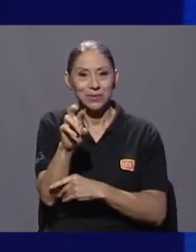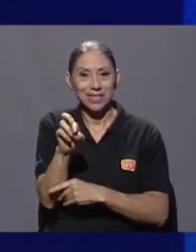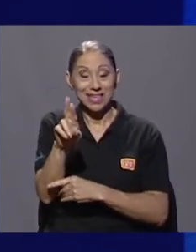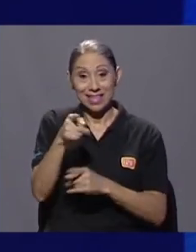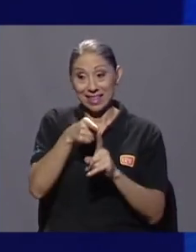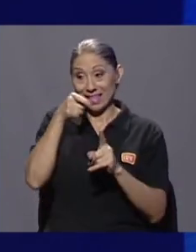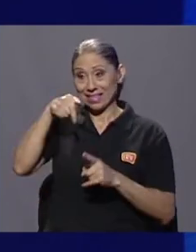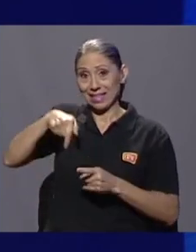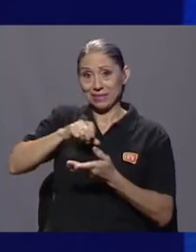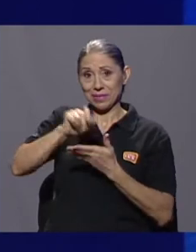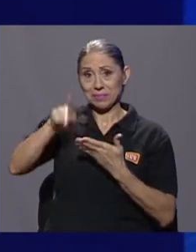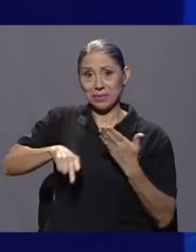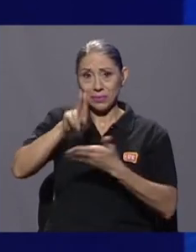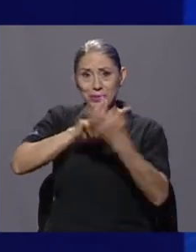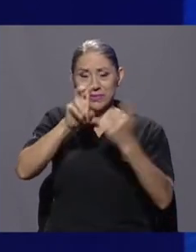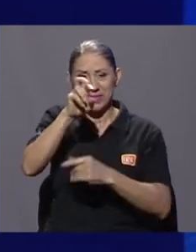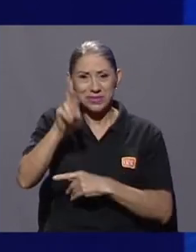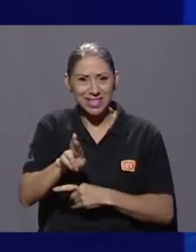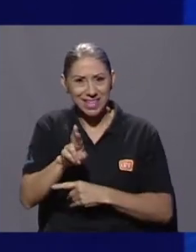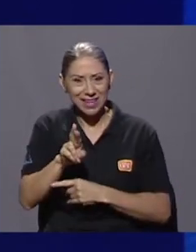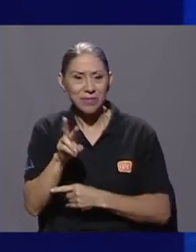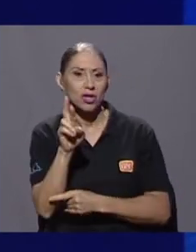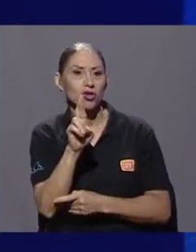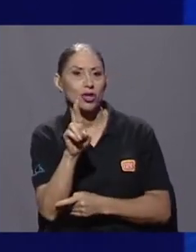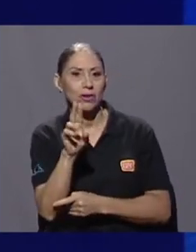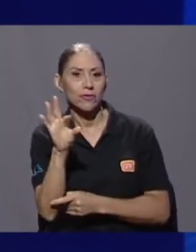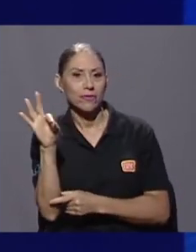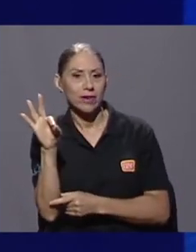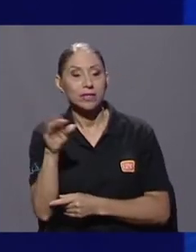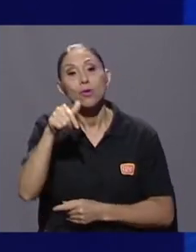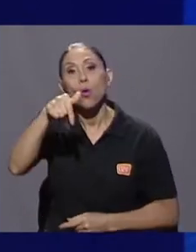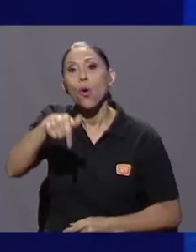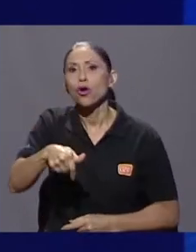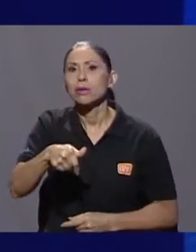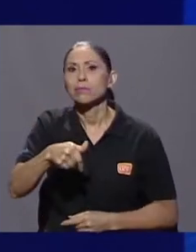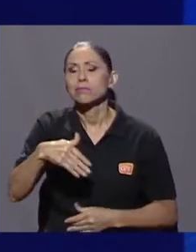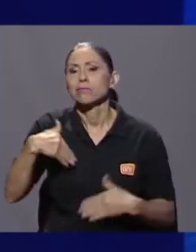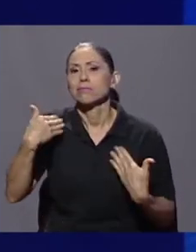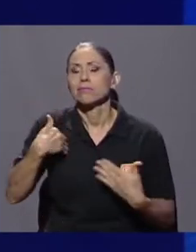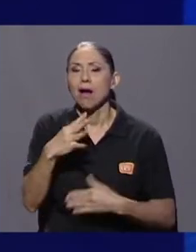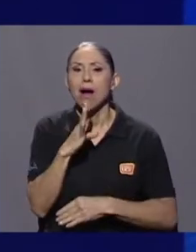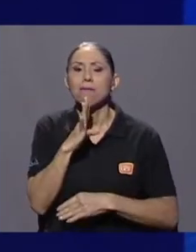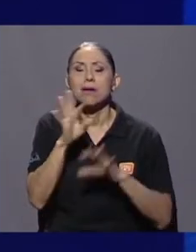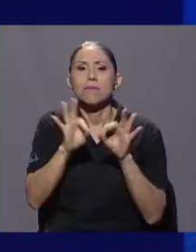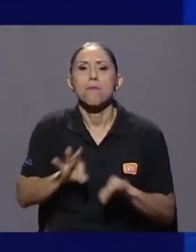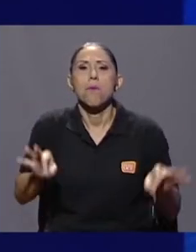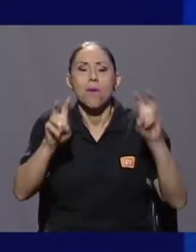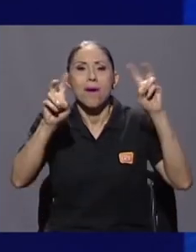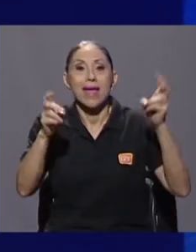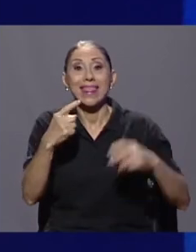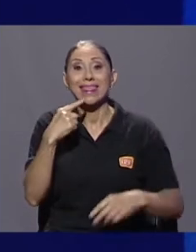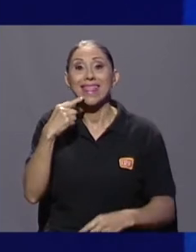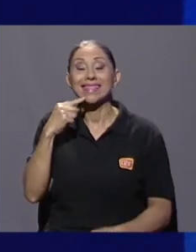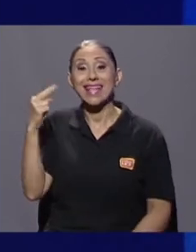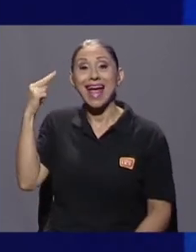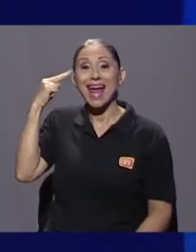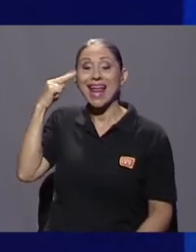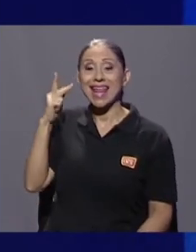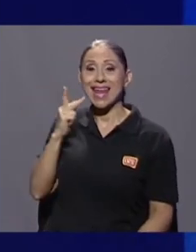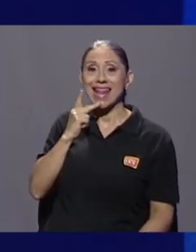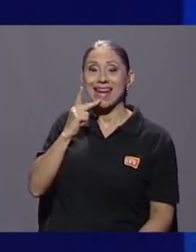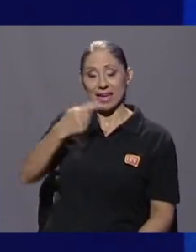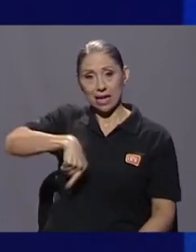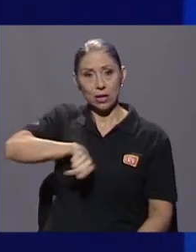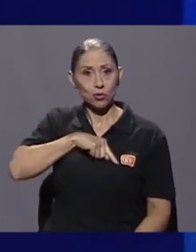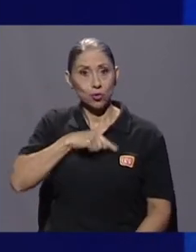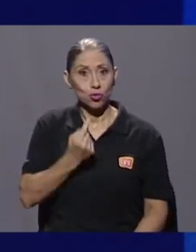de la Universidad de Costa Rica. Hoy me complace hablar de un tema muy importante. Decía Helen Keller que solos podemos